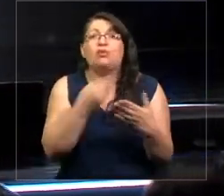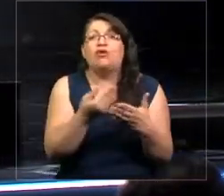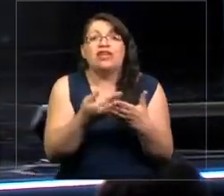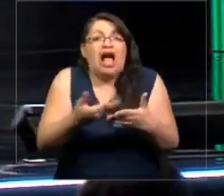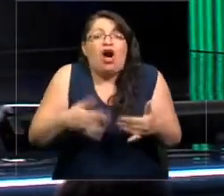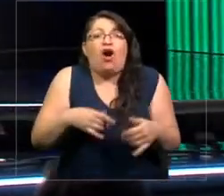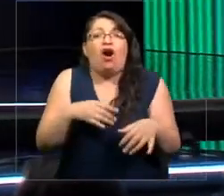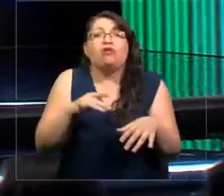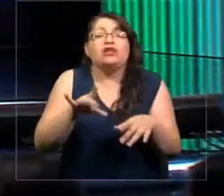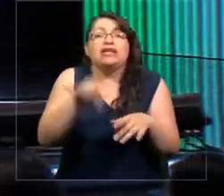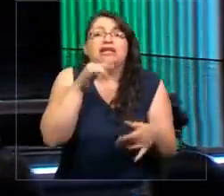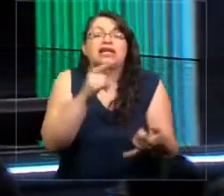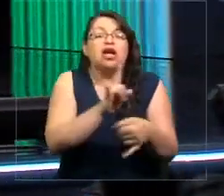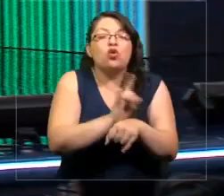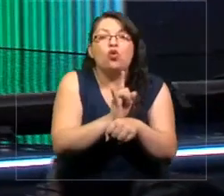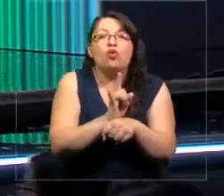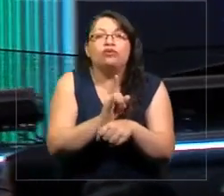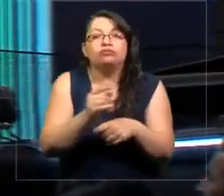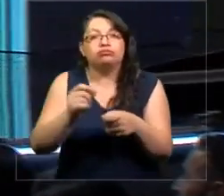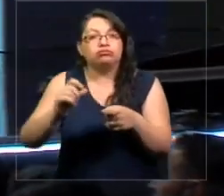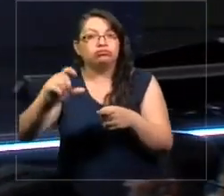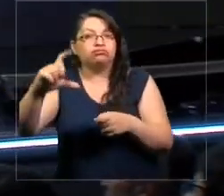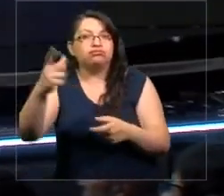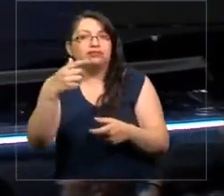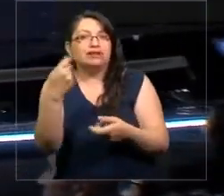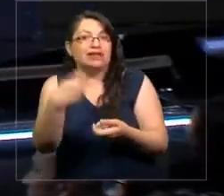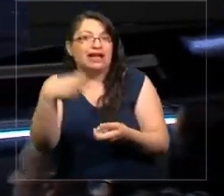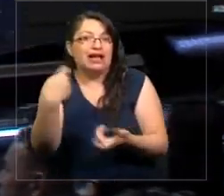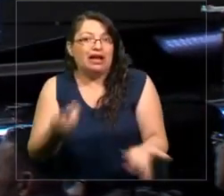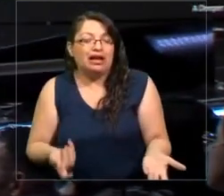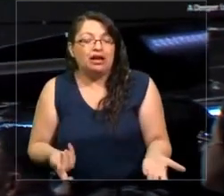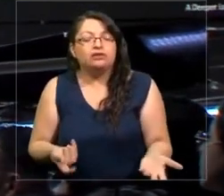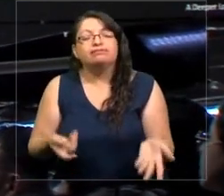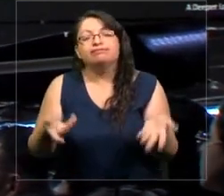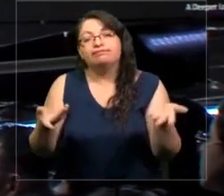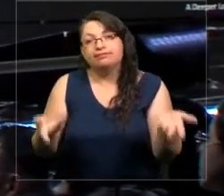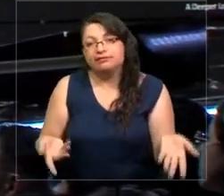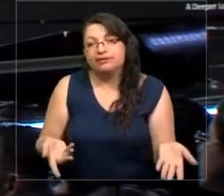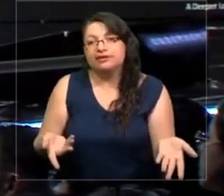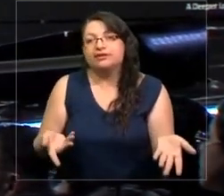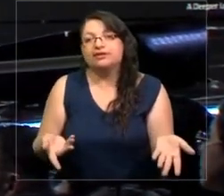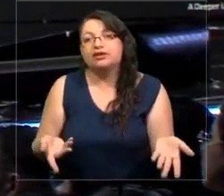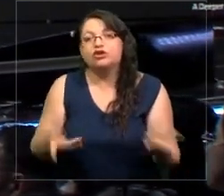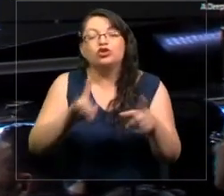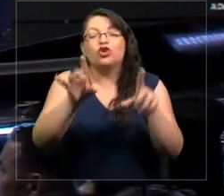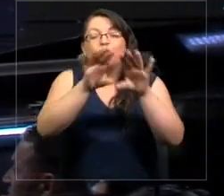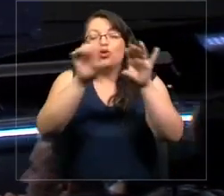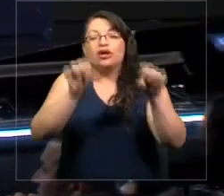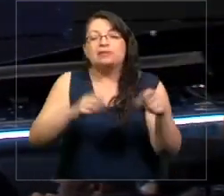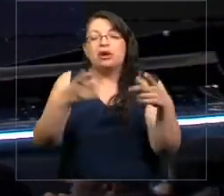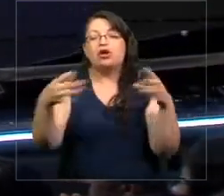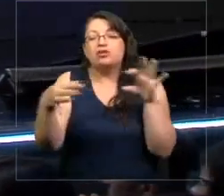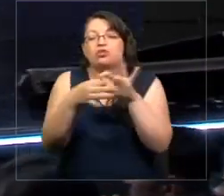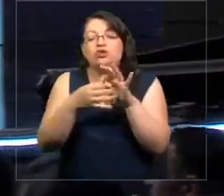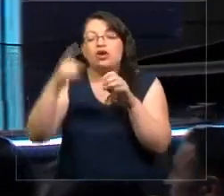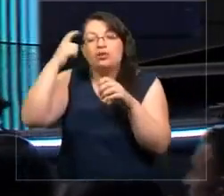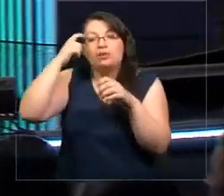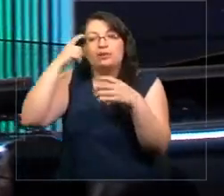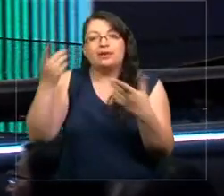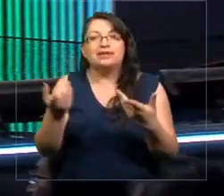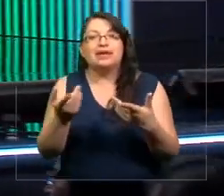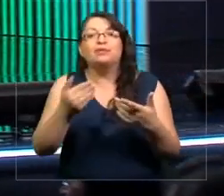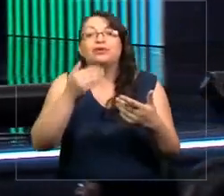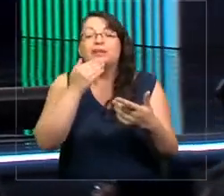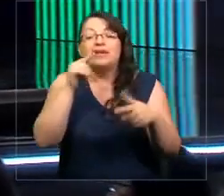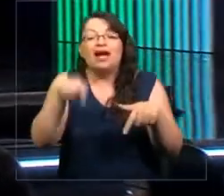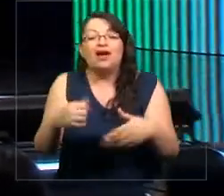El gran buscador hoy día no solamente nos da la respuesta ajustada a nuestro sistema de pensamiento, a nuestra burbuja, sino que ahora nos